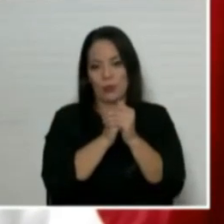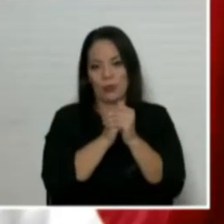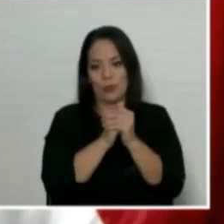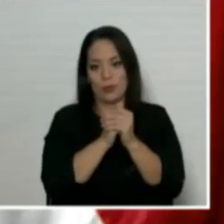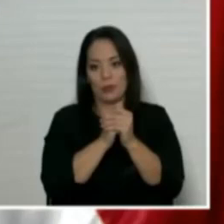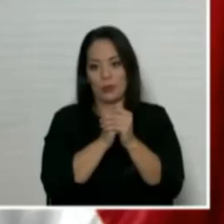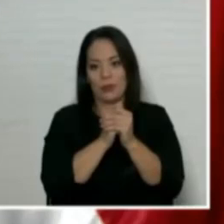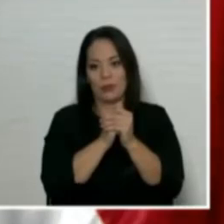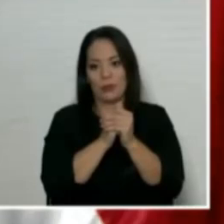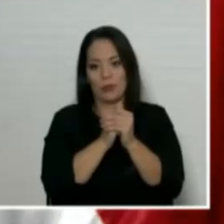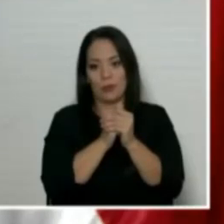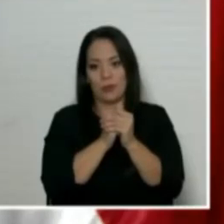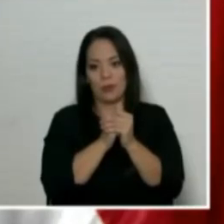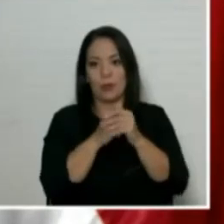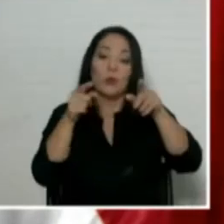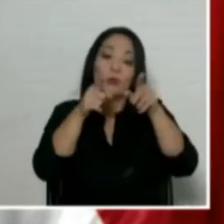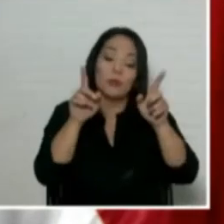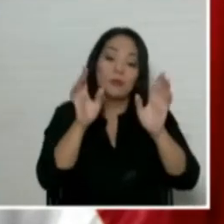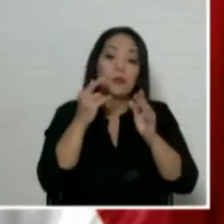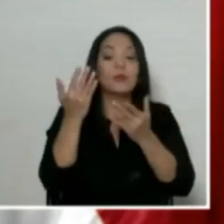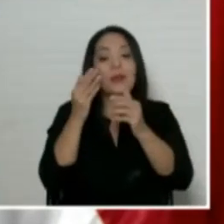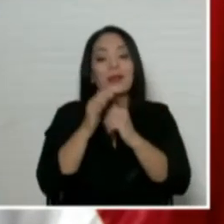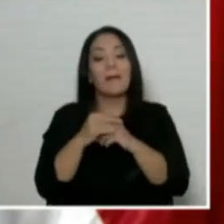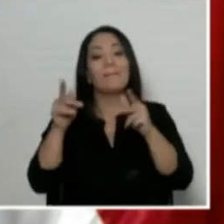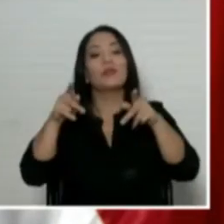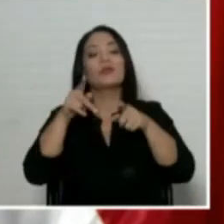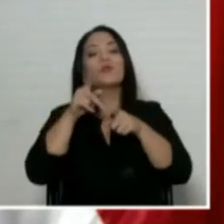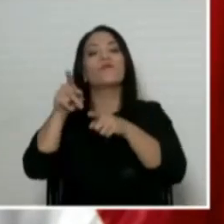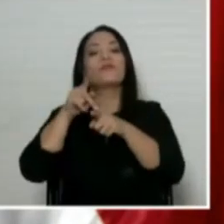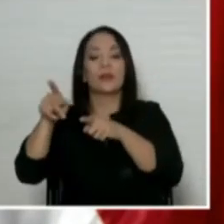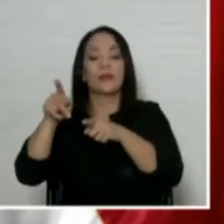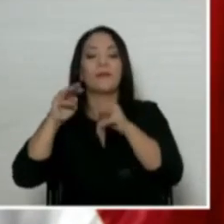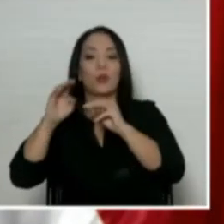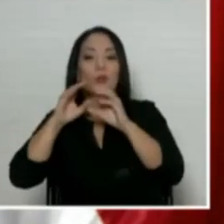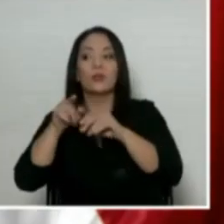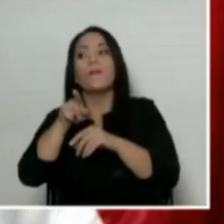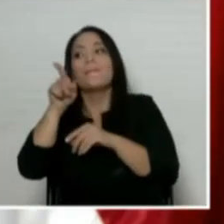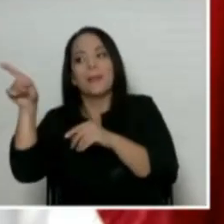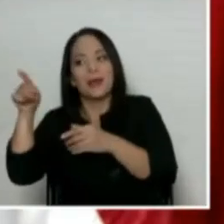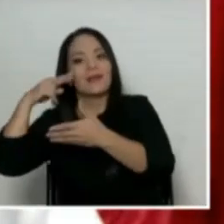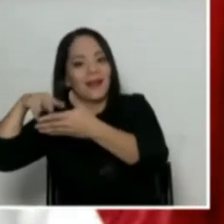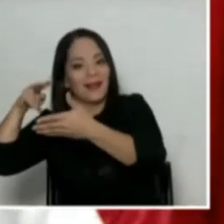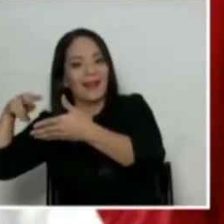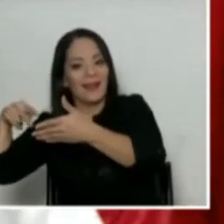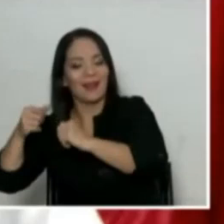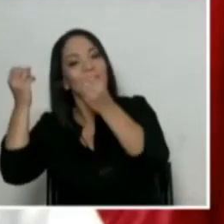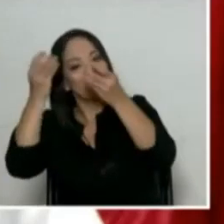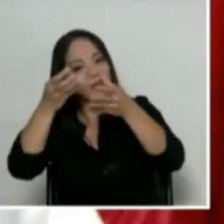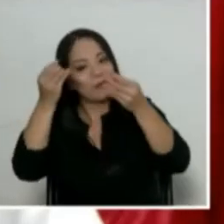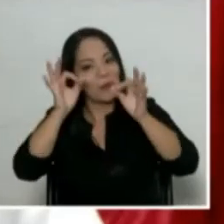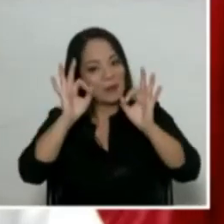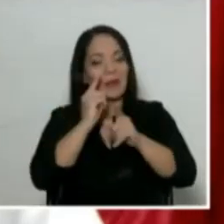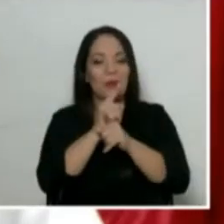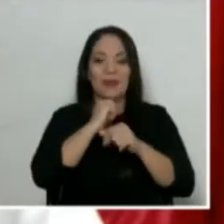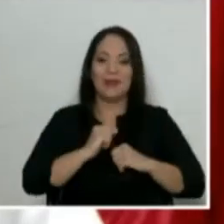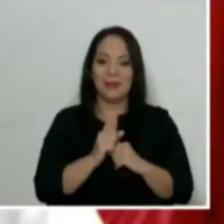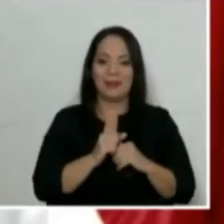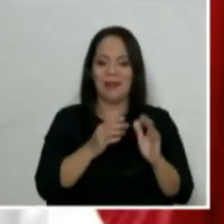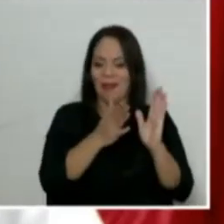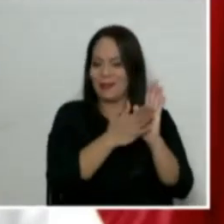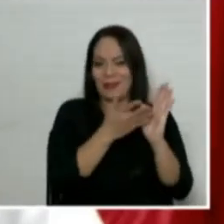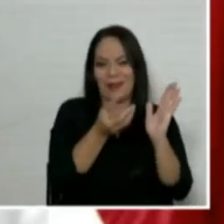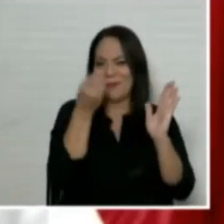de los medios de comunicación fuesen e hicieran su tarea. Porque ahí está. Pero qué